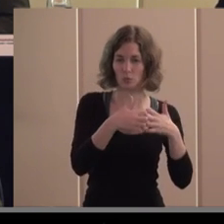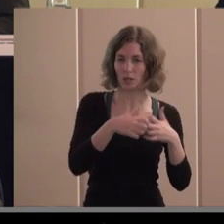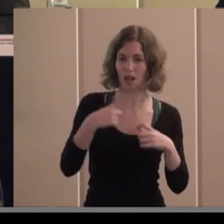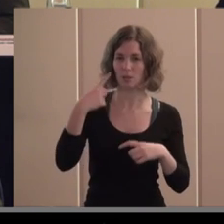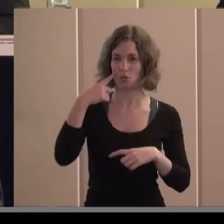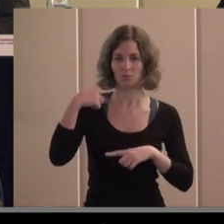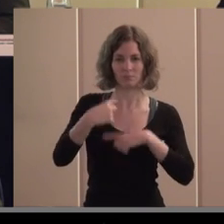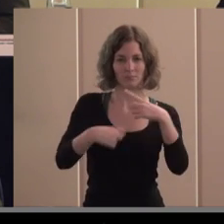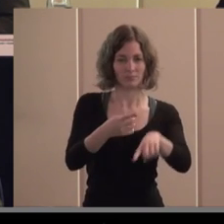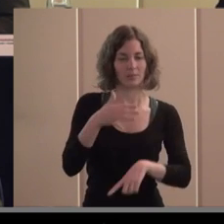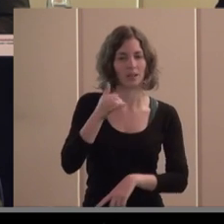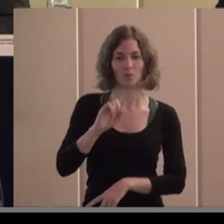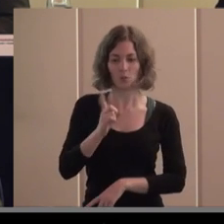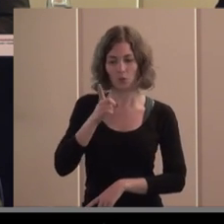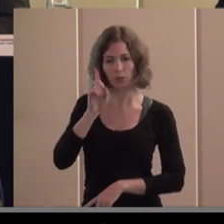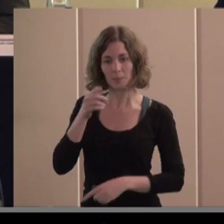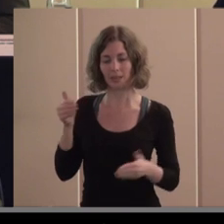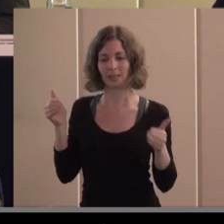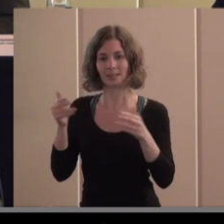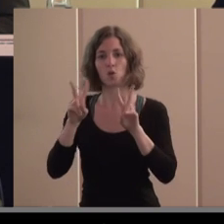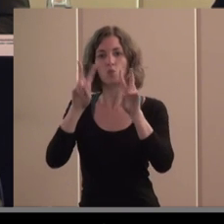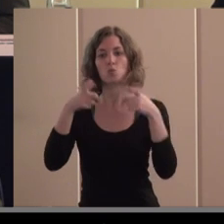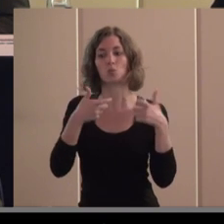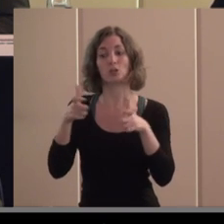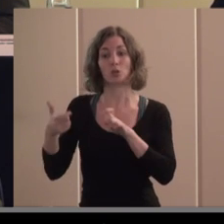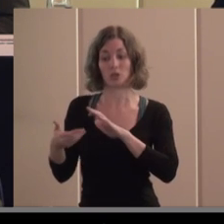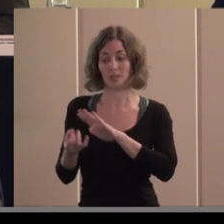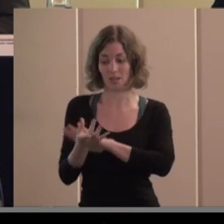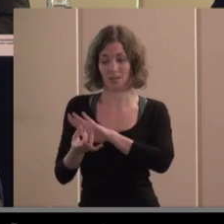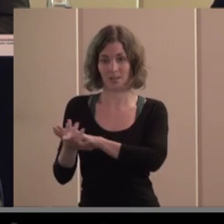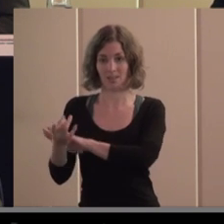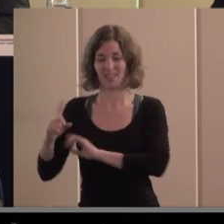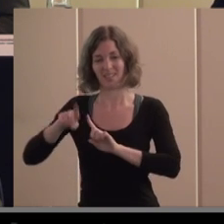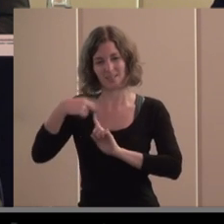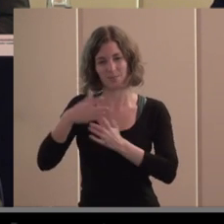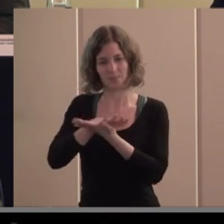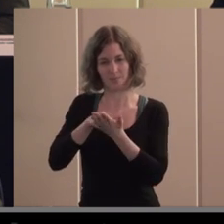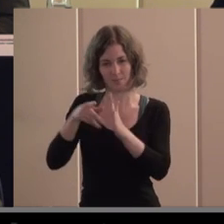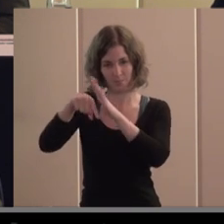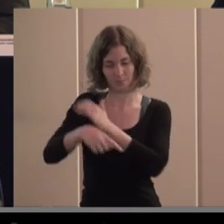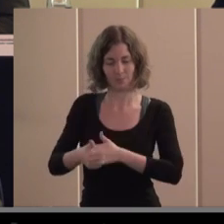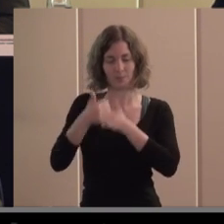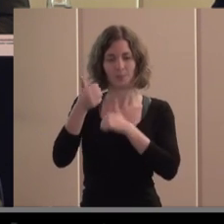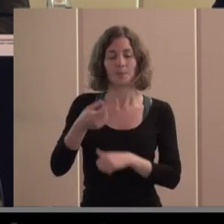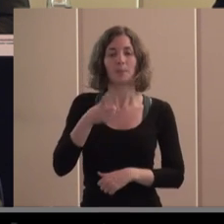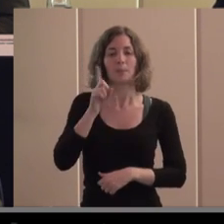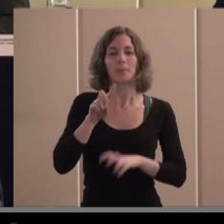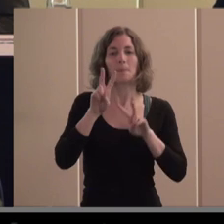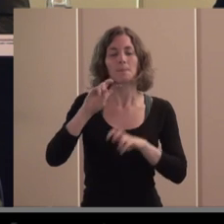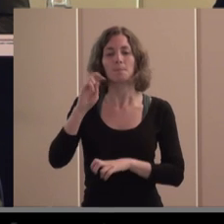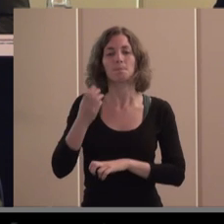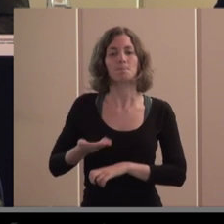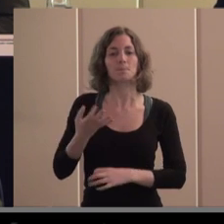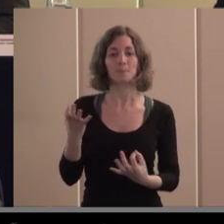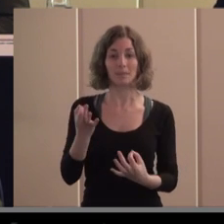también y quizás de forma particular digo en los nuevos sectores emergentes que luego los vamos a ver también hay otro tema importante que